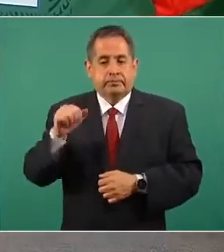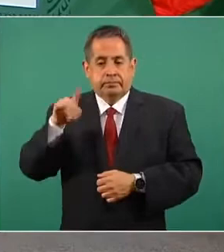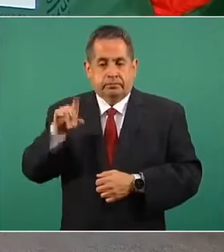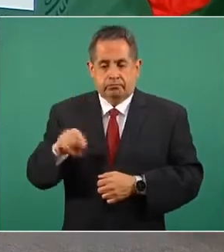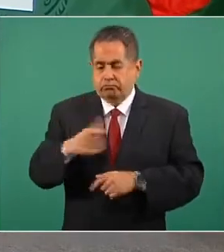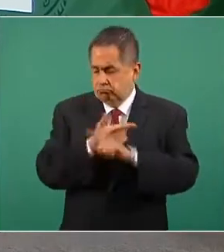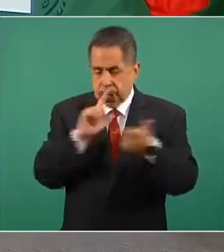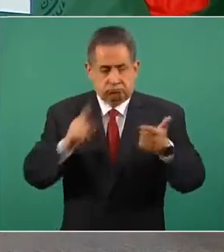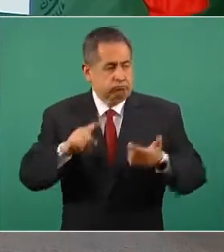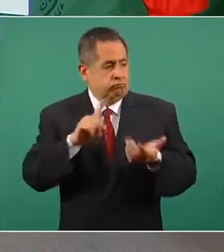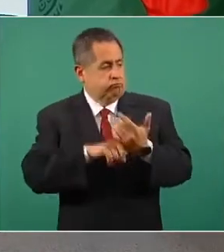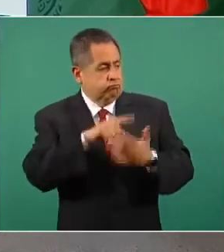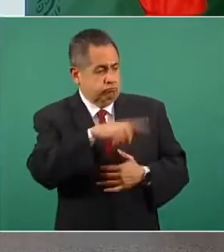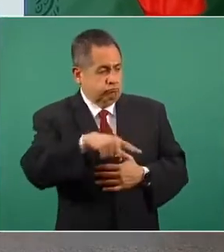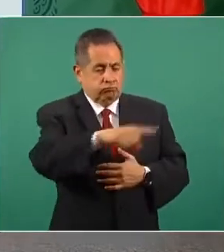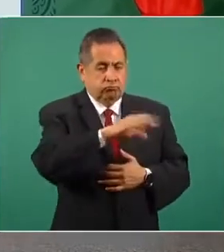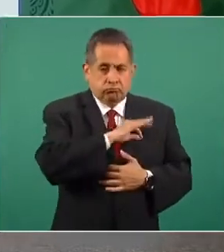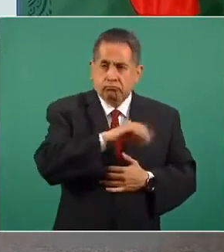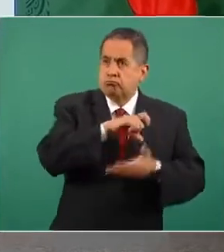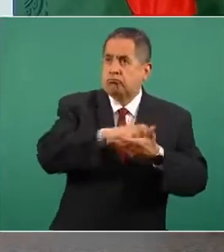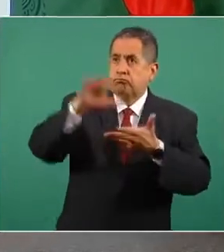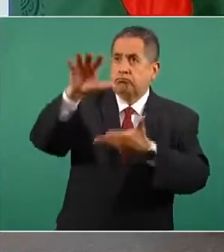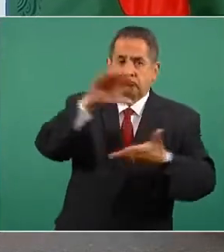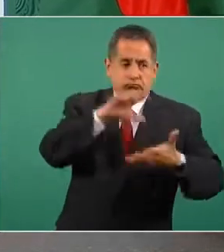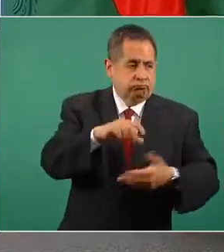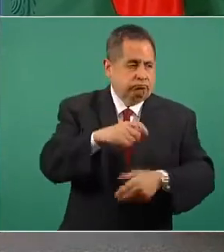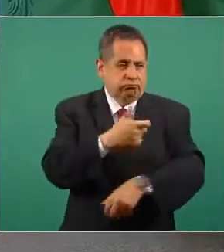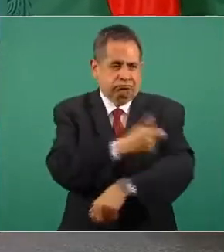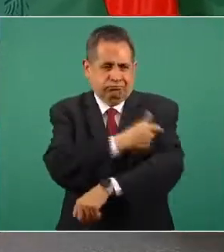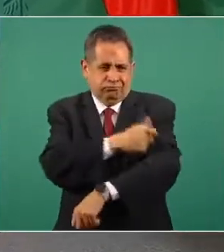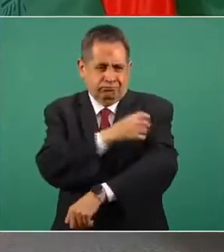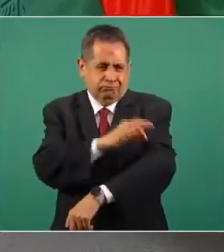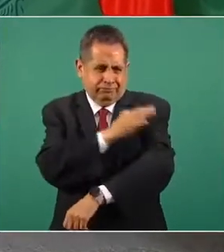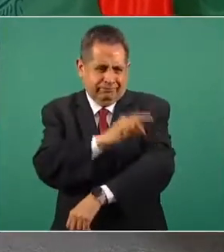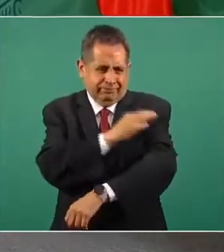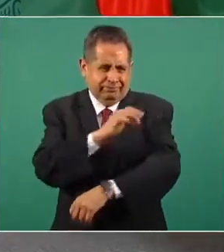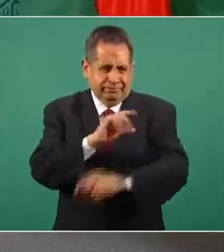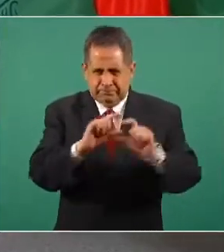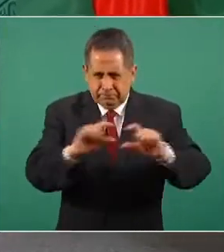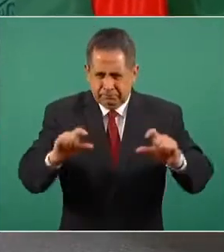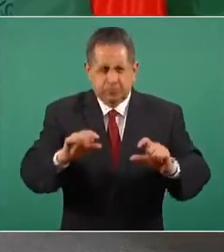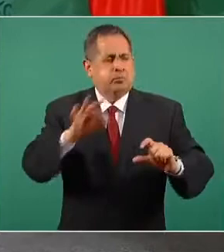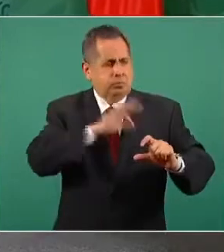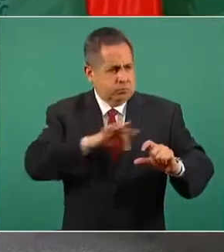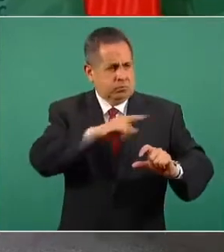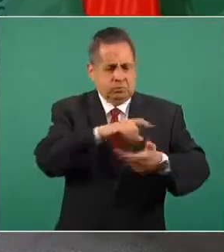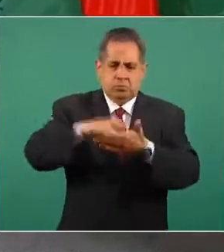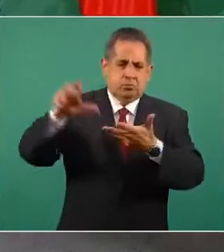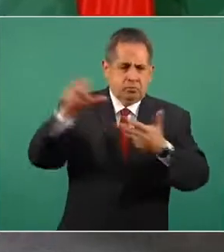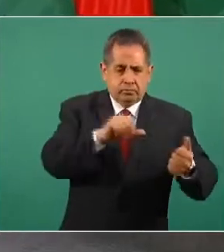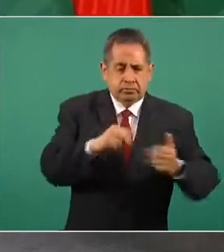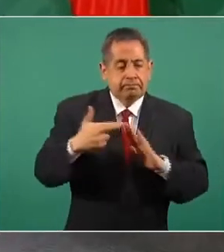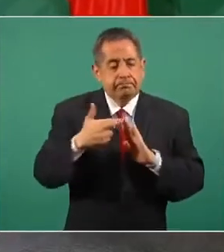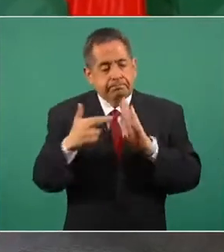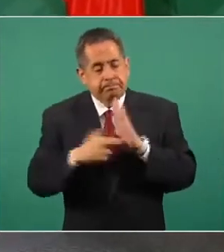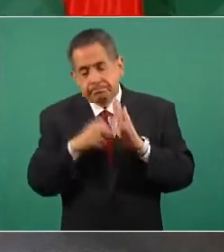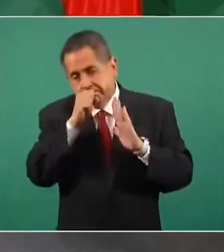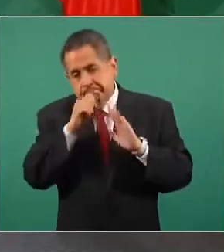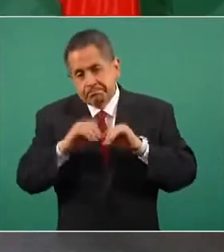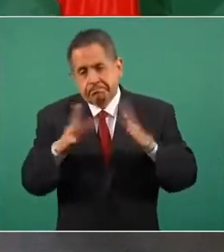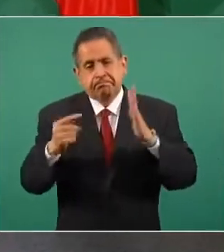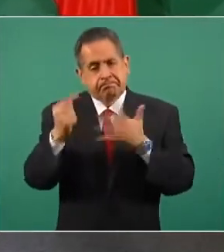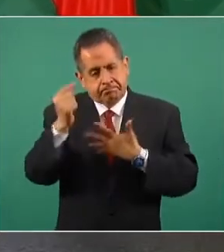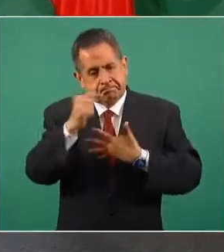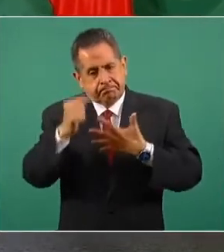posibilidad de que los estados adquieran vacunas está ahí ya reglamentada con lineamientos claros de